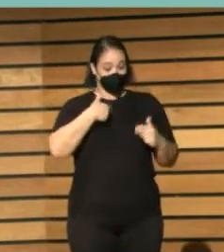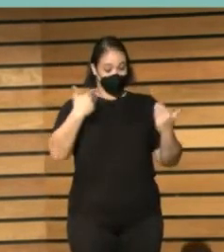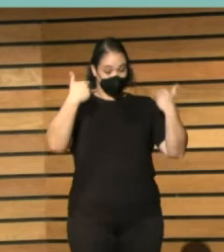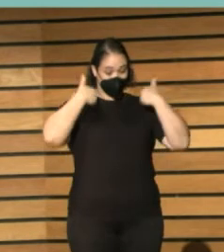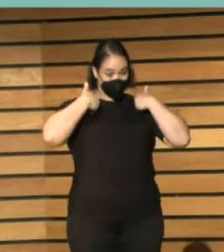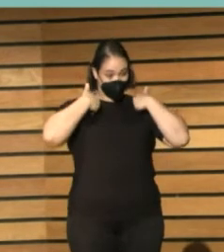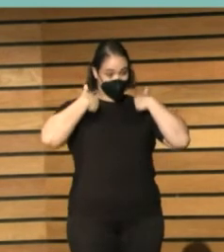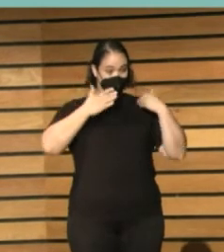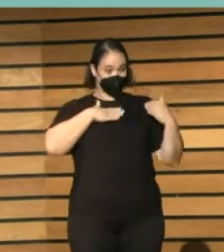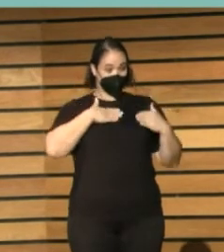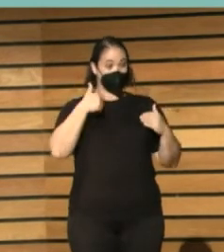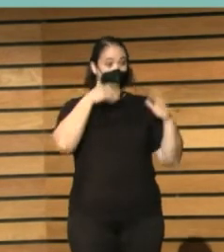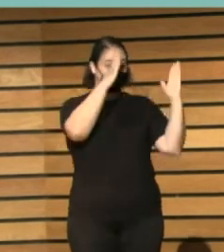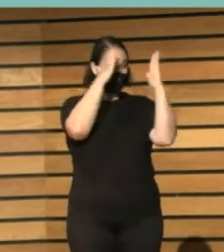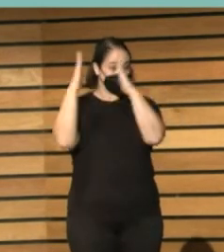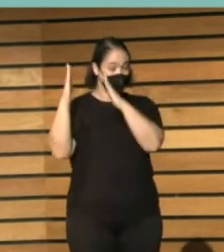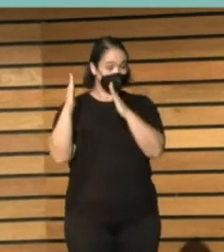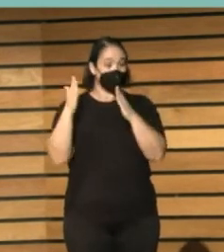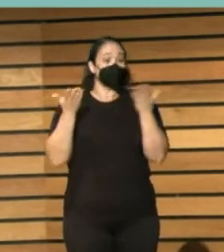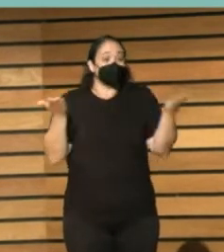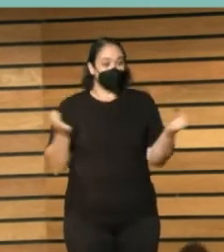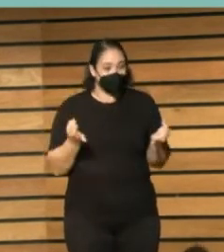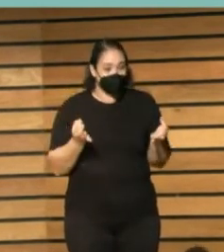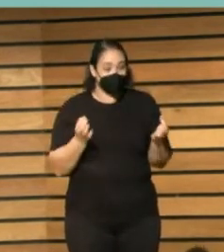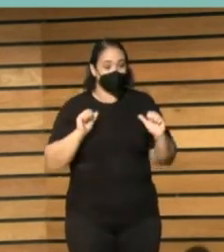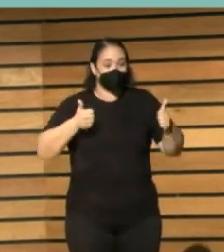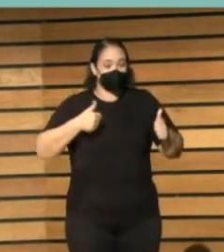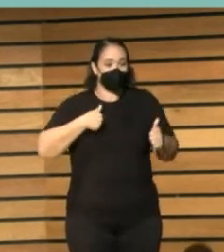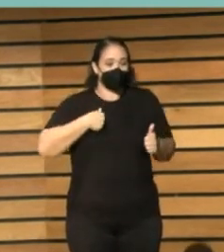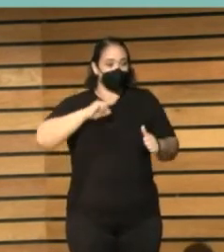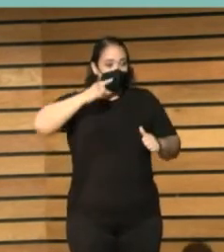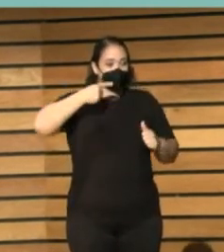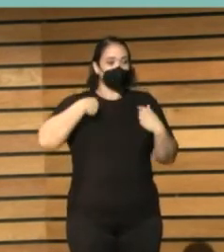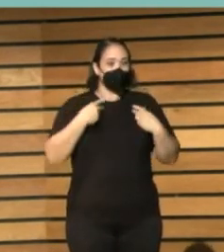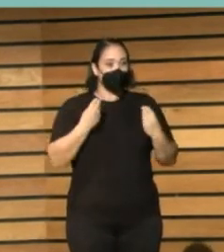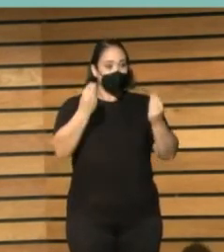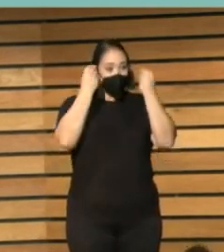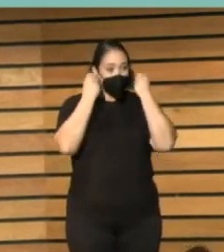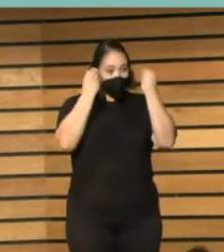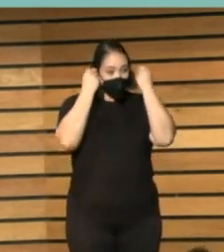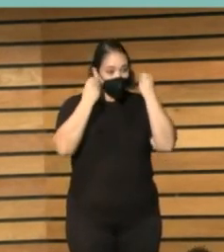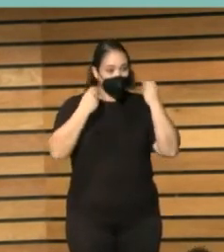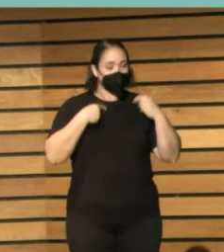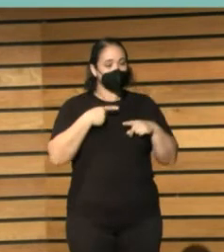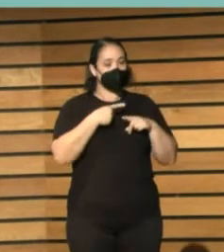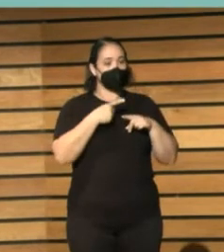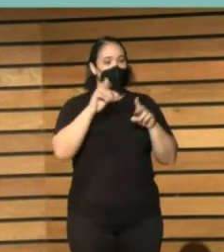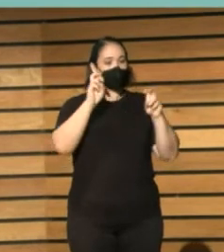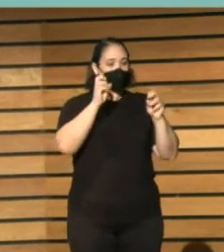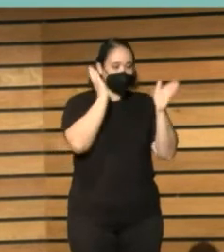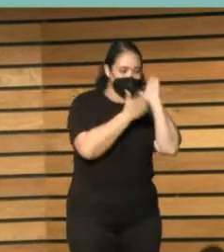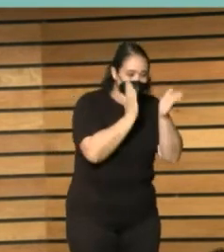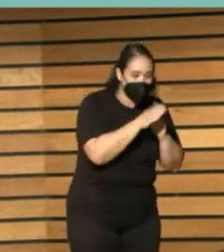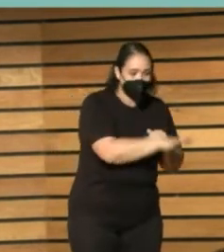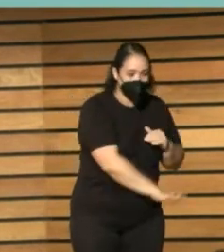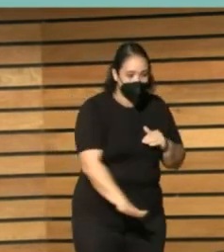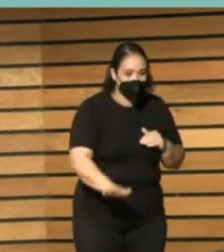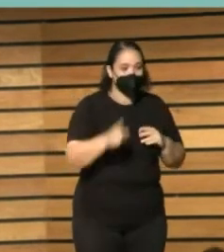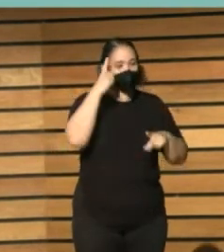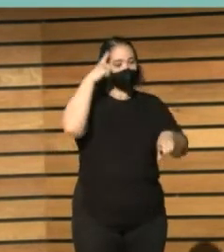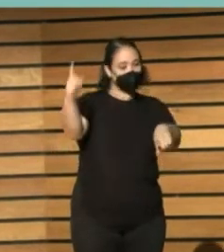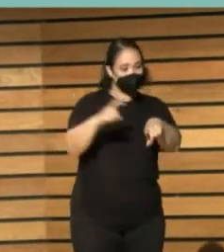bibliotecario, porque para empezar yo no tengo formación ni en pedagogía, ni en